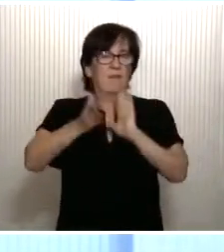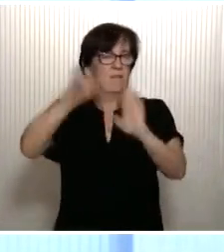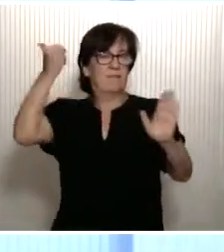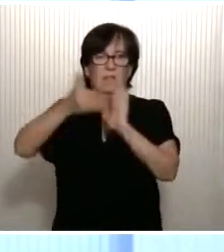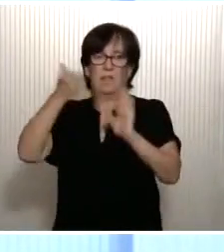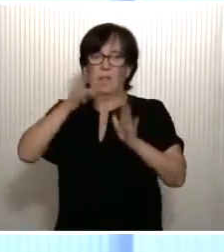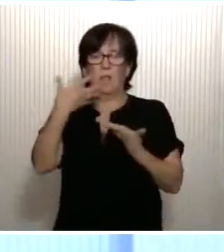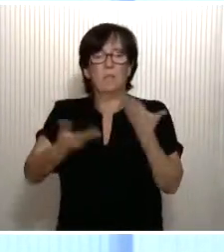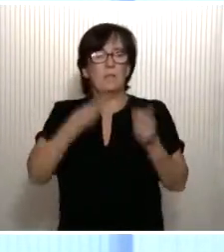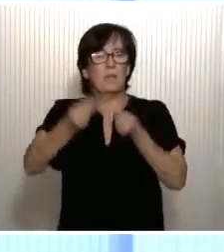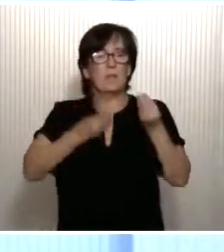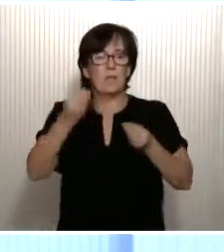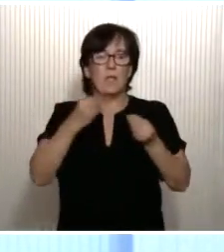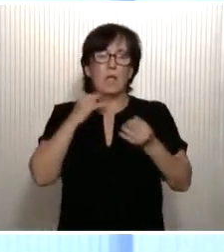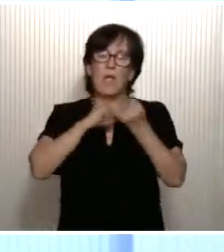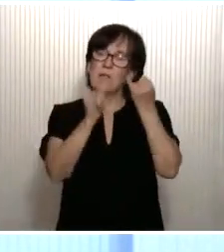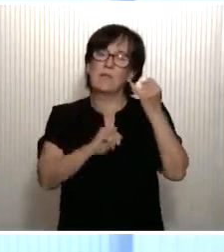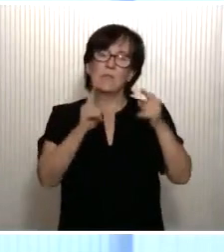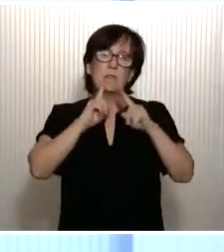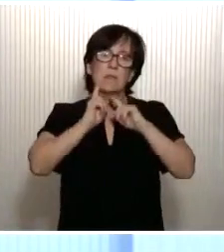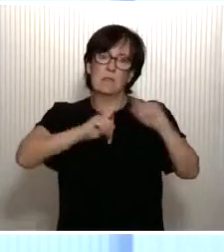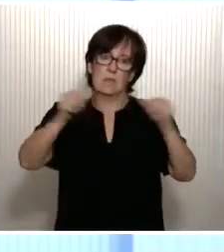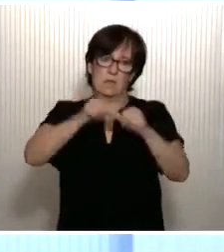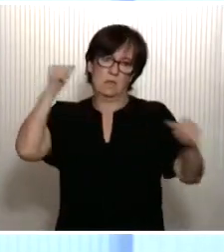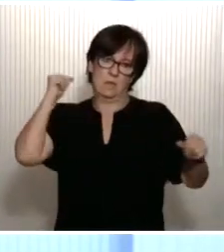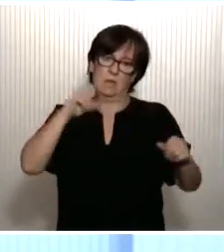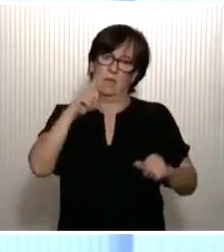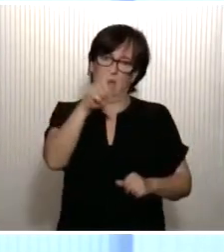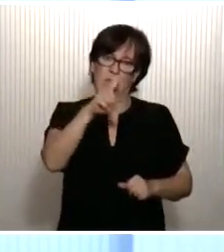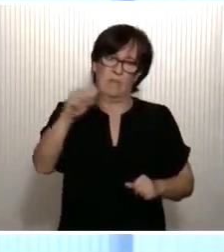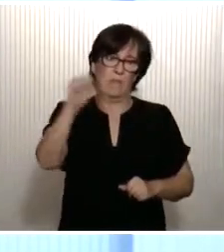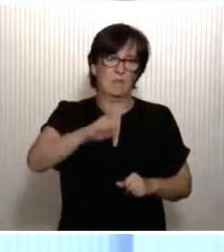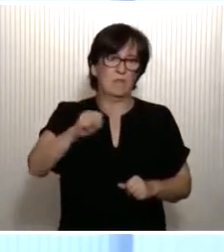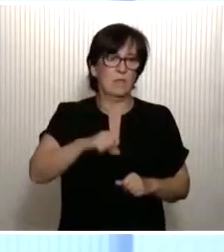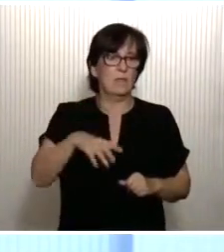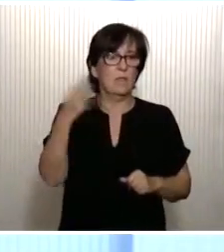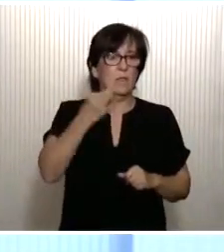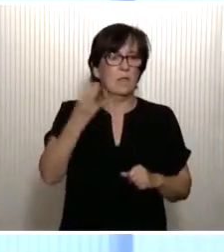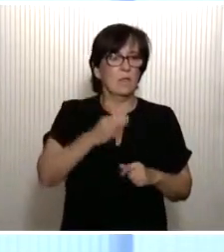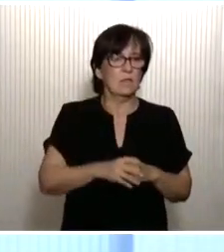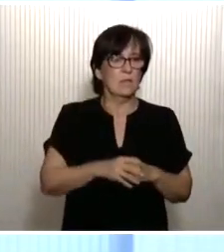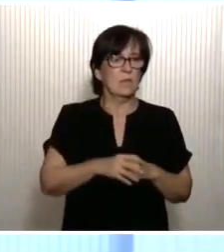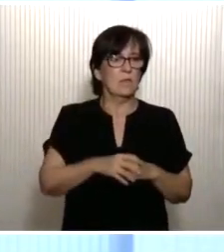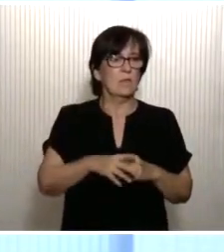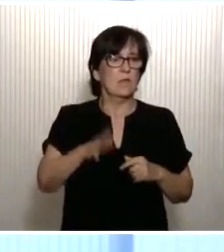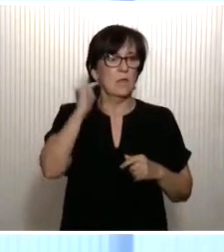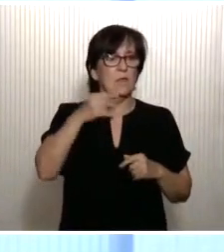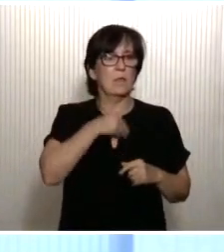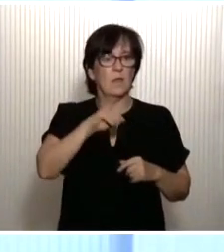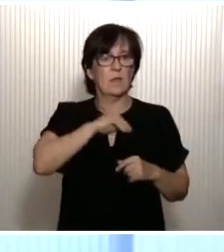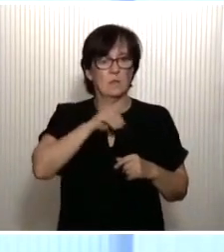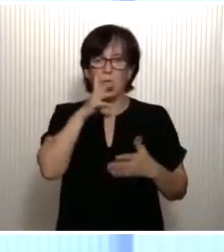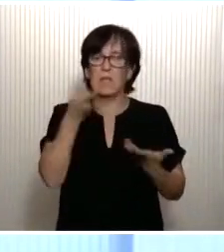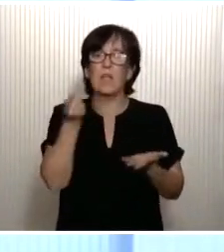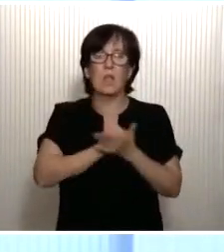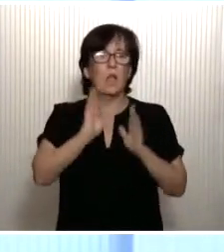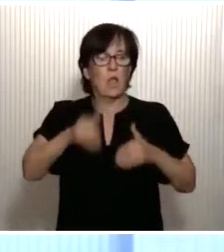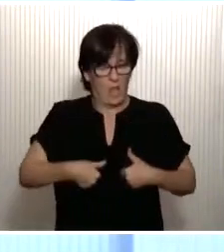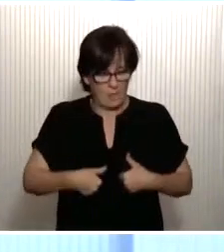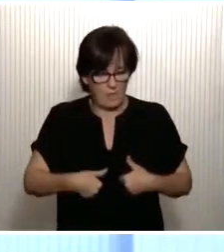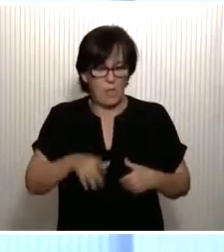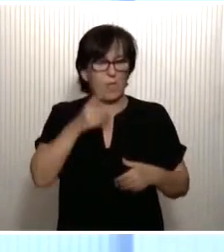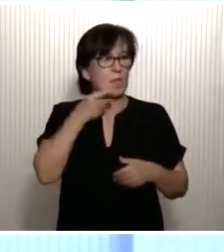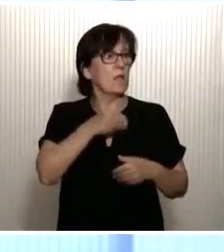que estamos afrontando una crisis inédita durante estos últimos 100 años. Eso es lo que dice este lema. España puede. Claro que puede.